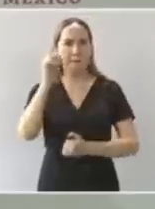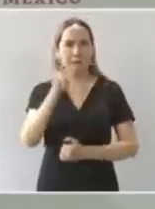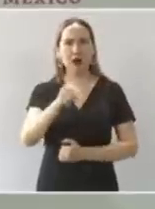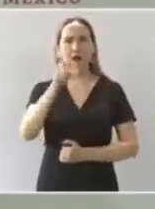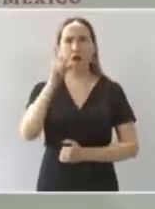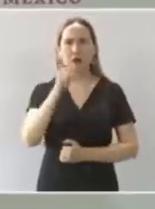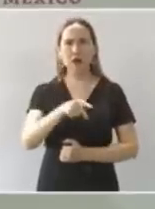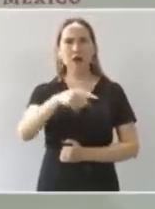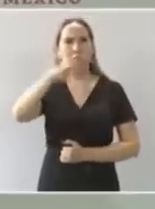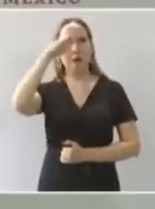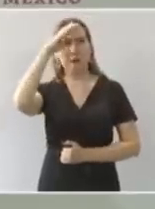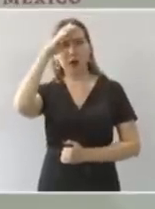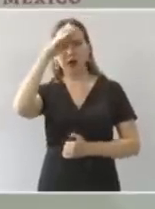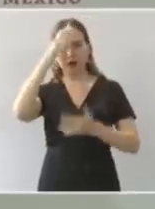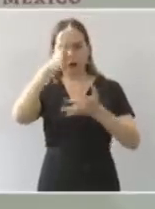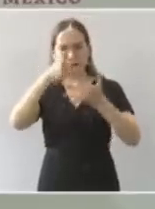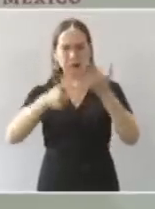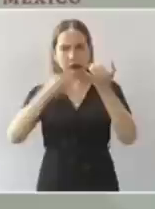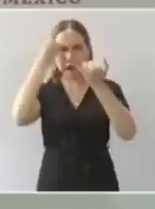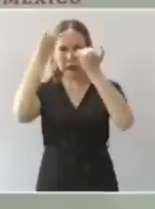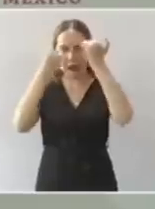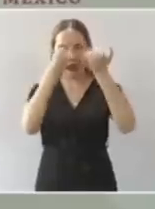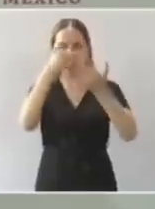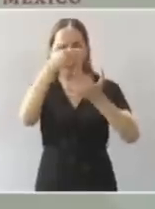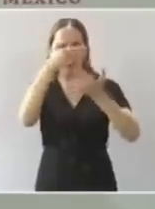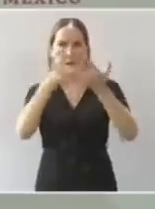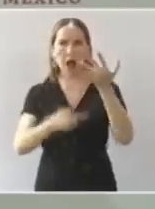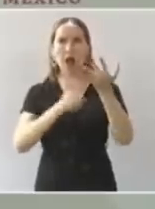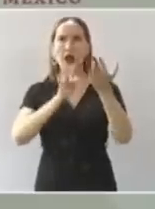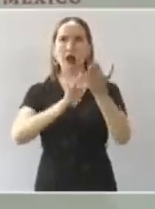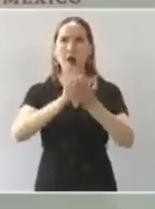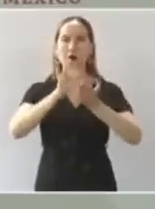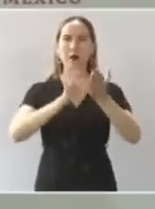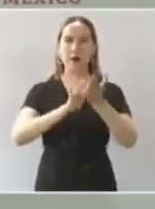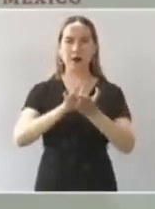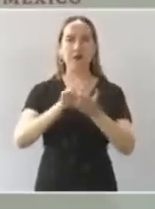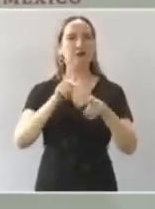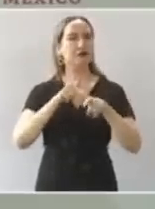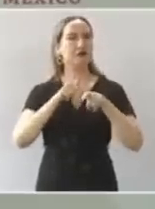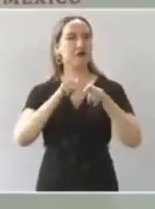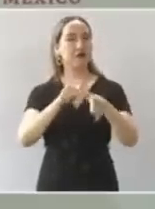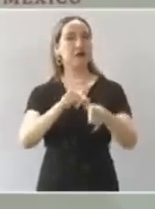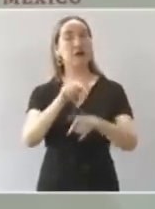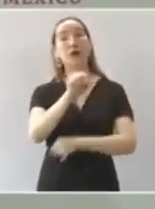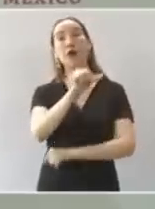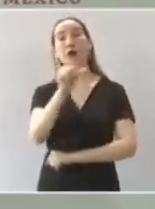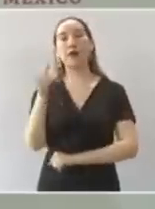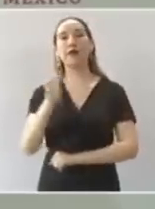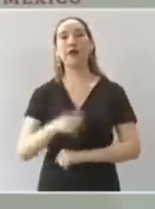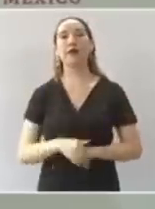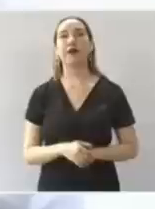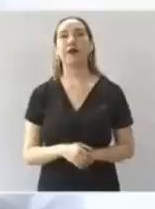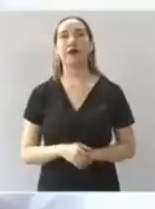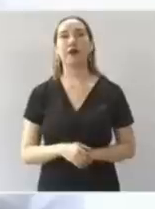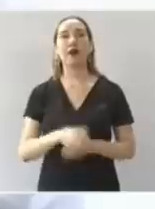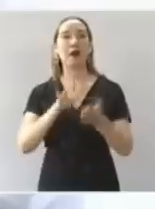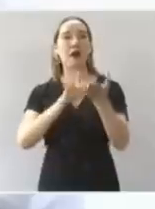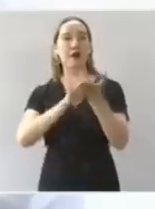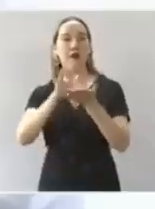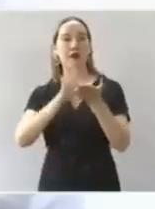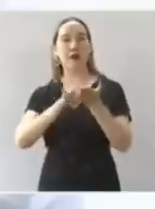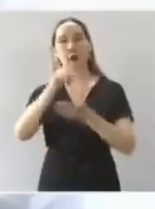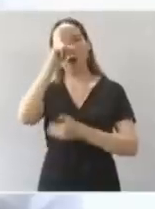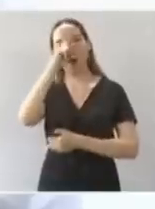con los mismos ideales. Vamos también a continuar con el programa de la pensión para